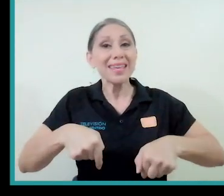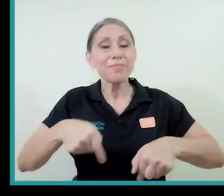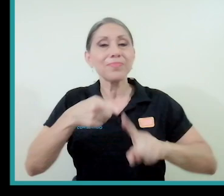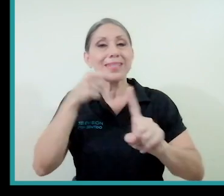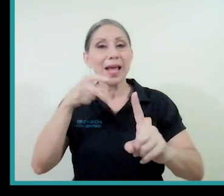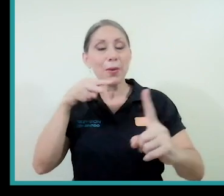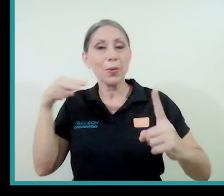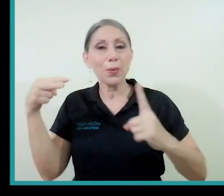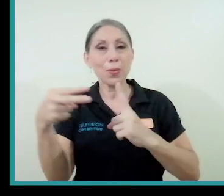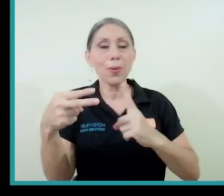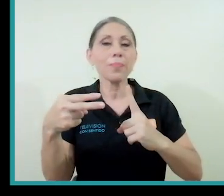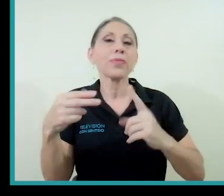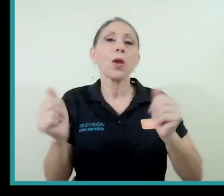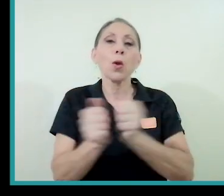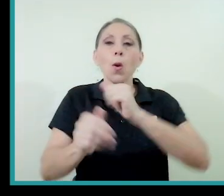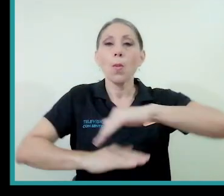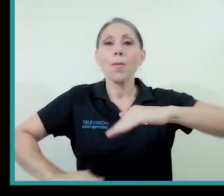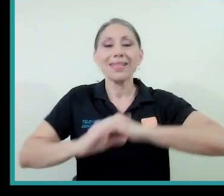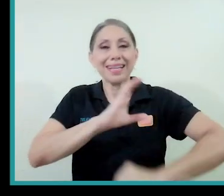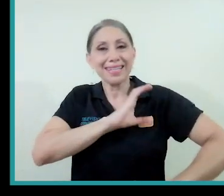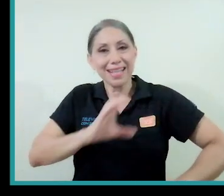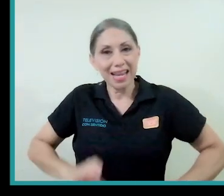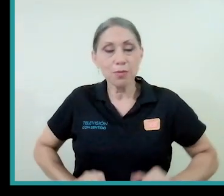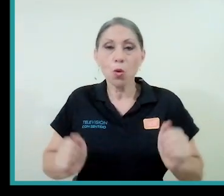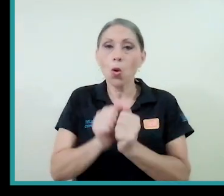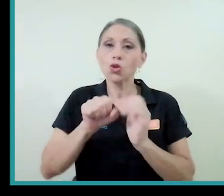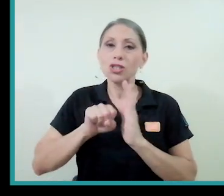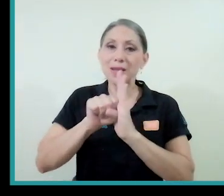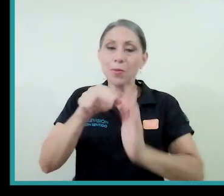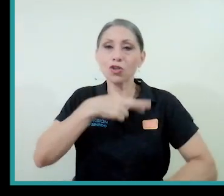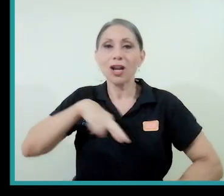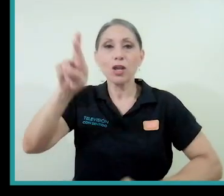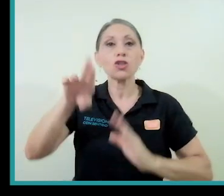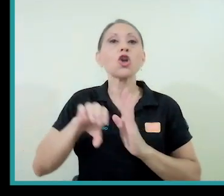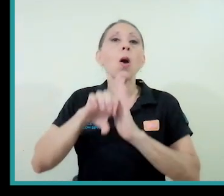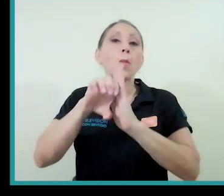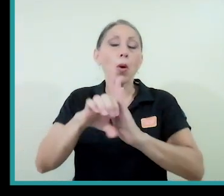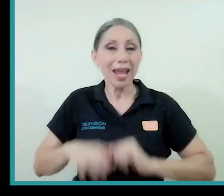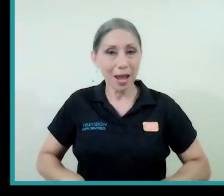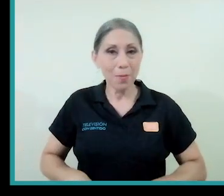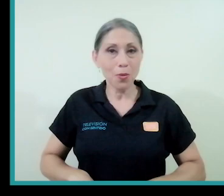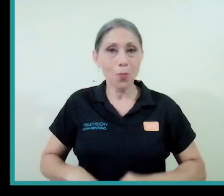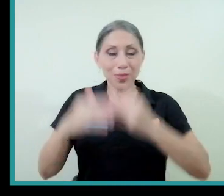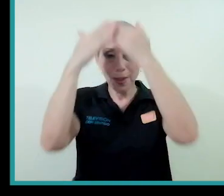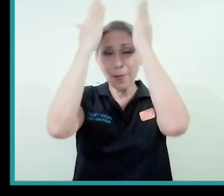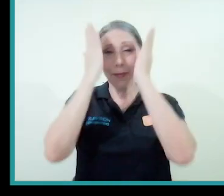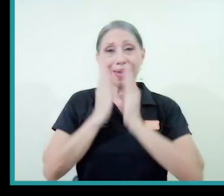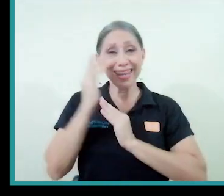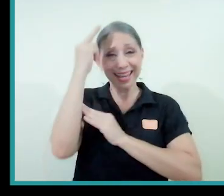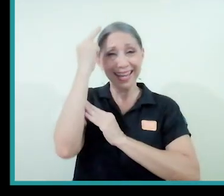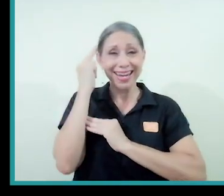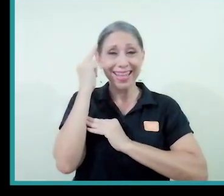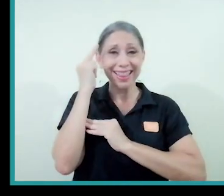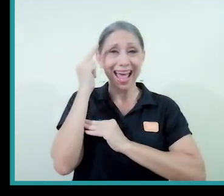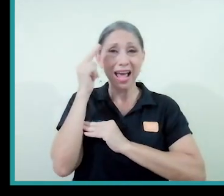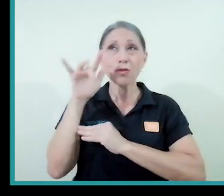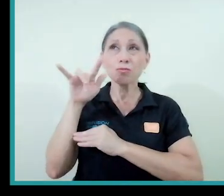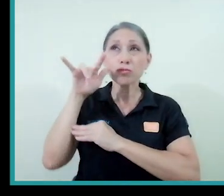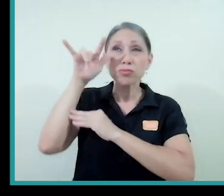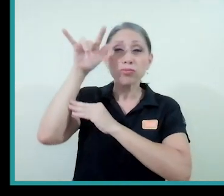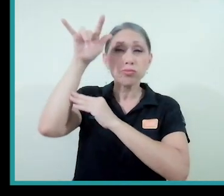es desde el cristianismo con algunos símbolos religiosos, por ejemplo el sobrevuelo de la negrita, de